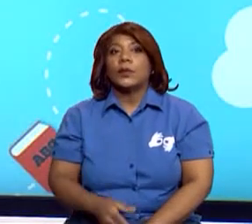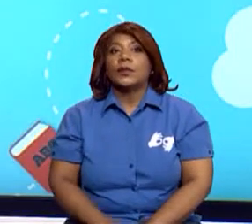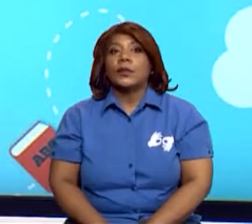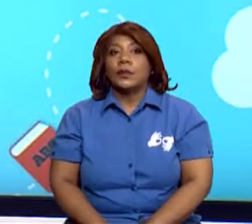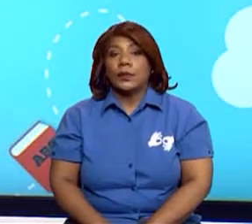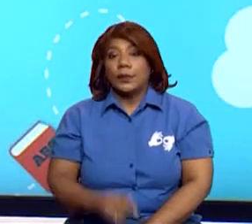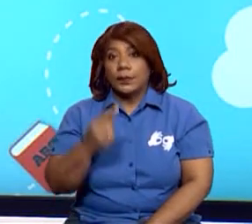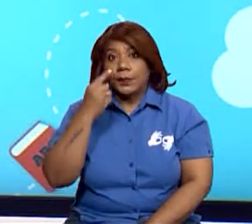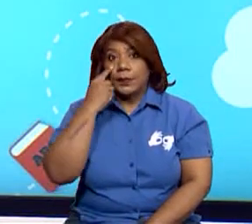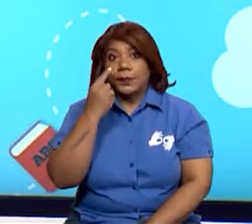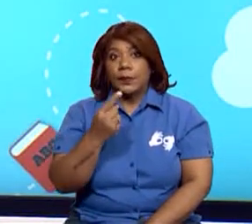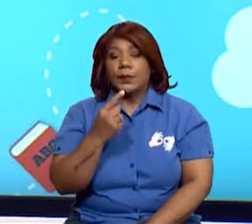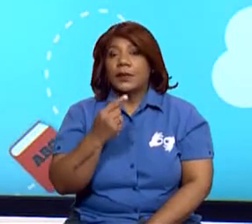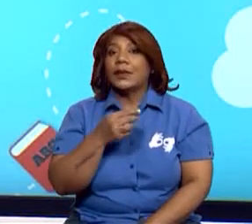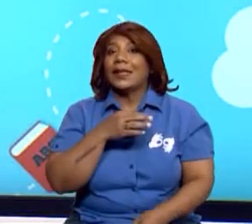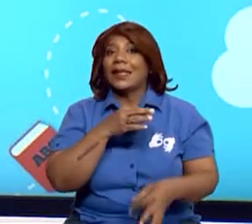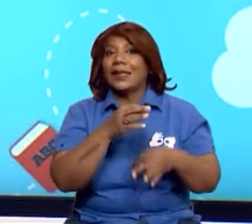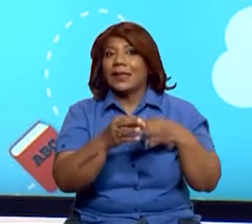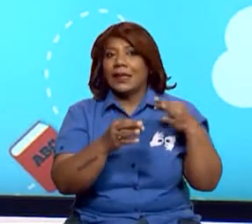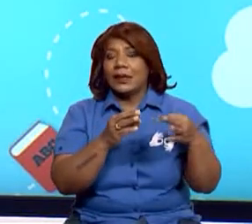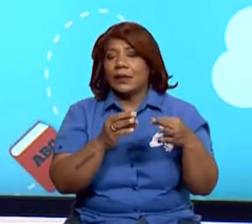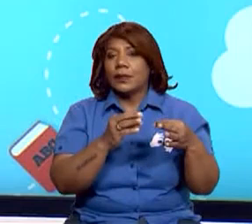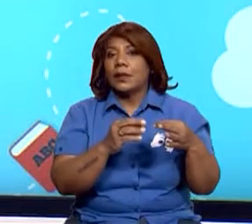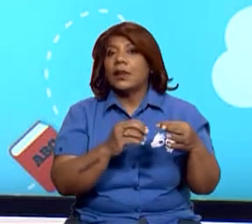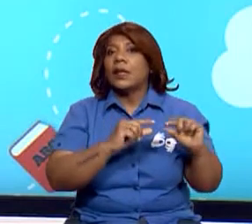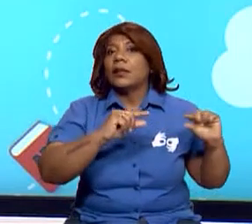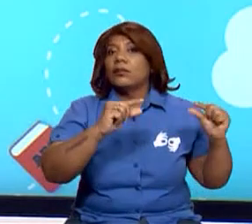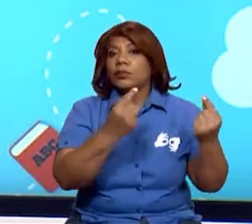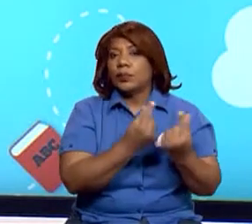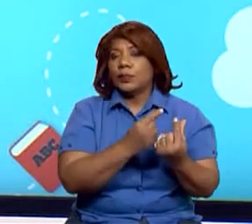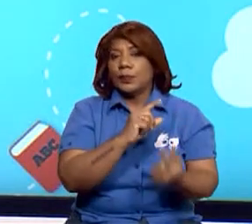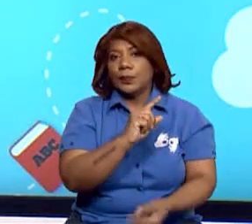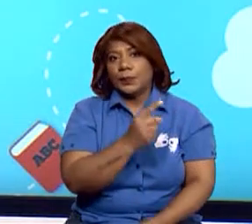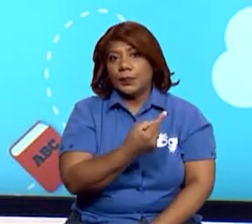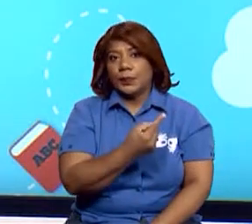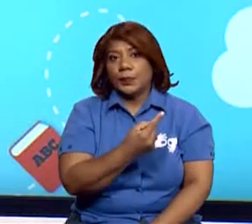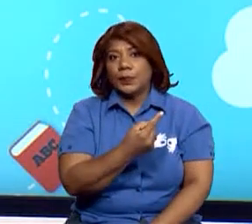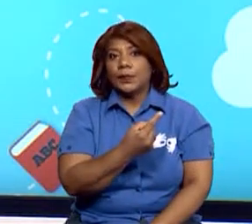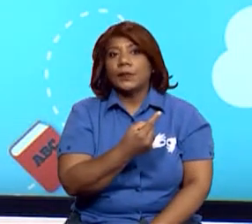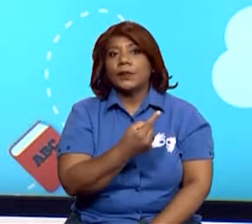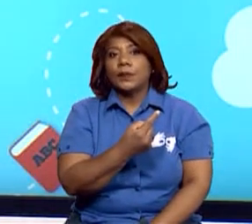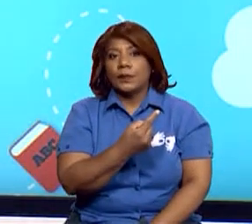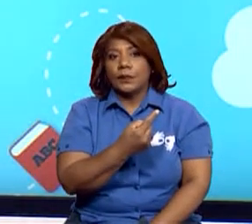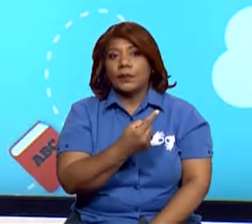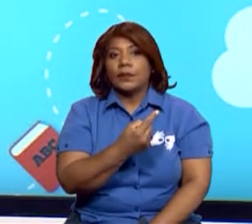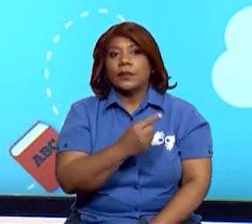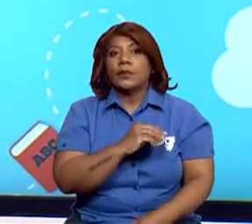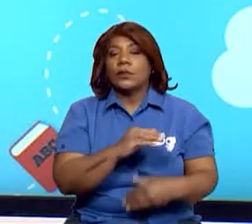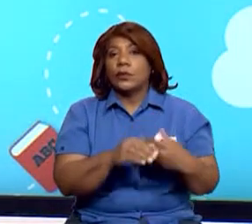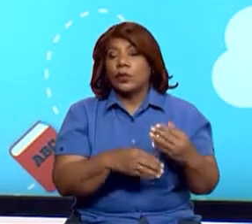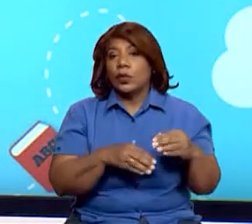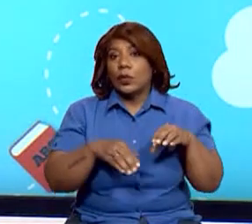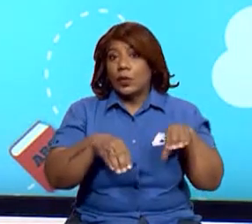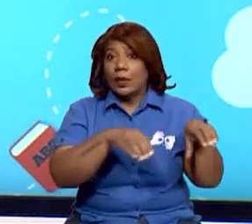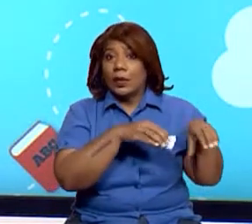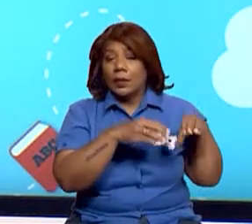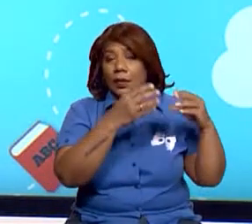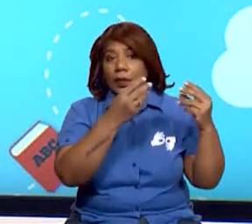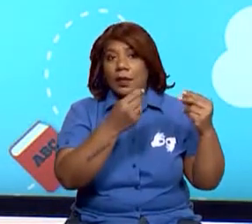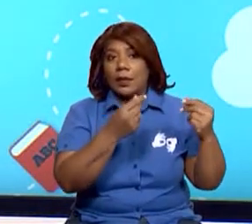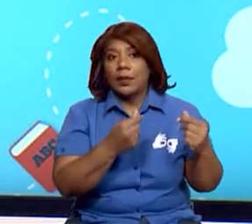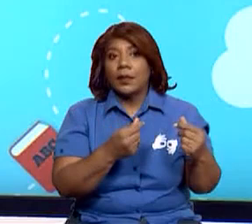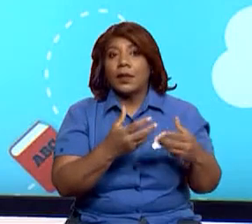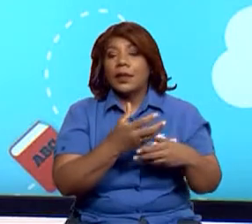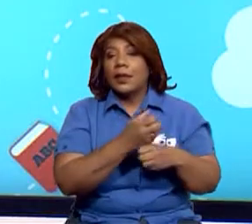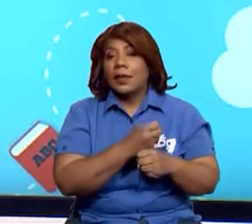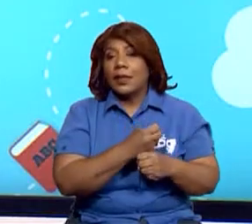Como ves aquí, nos define qué es el sector primario, que es el conjunto de actividades económicas que